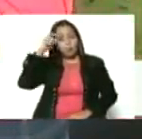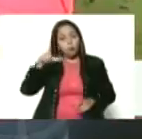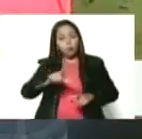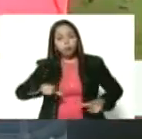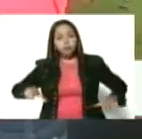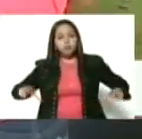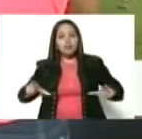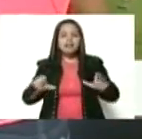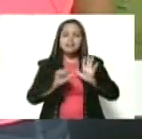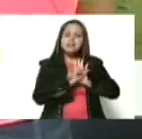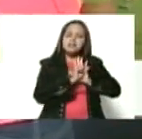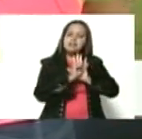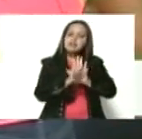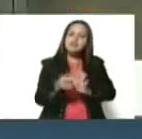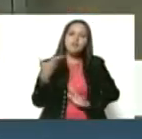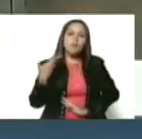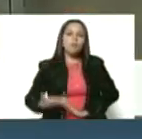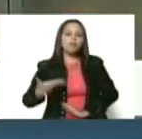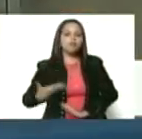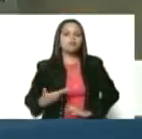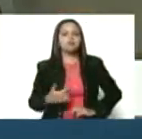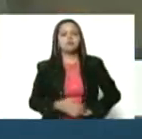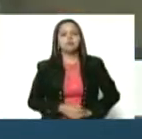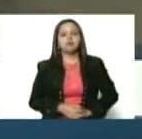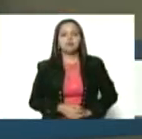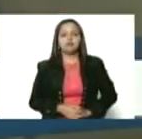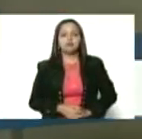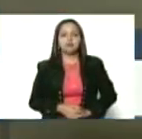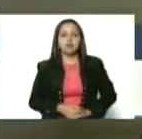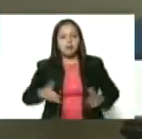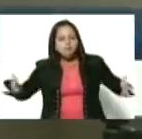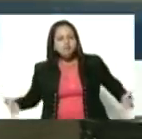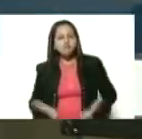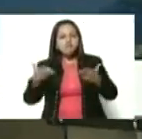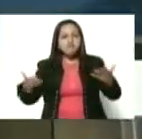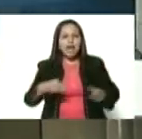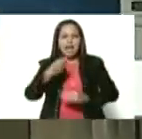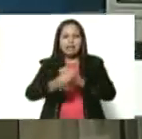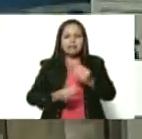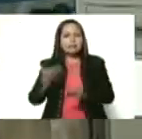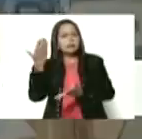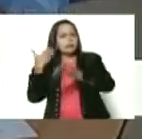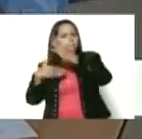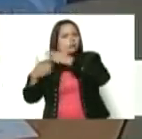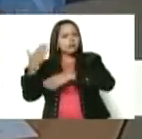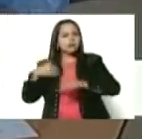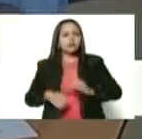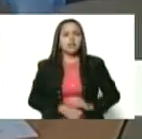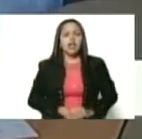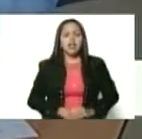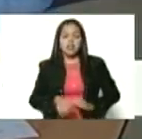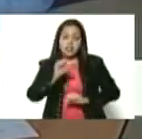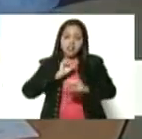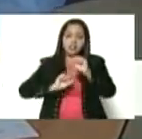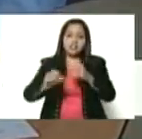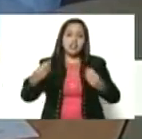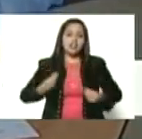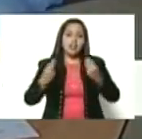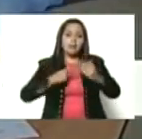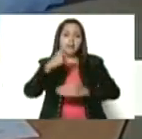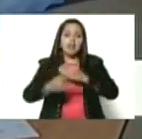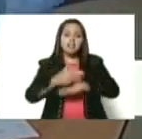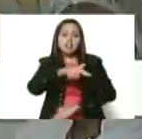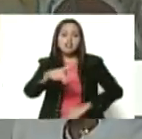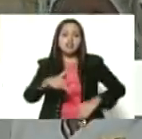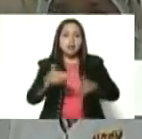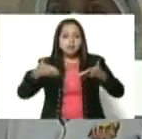simbólico el impulso que usted realizó en defensa de la vida a través del Plan Nacional de